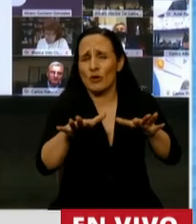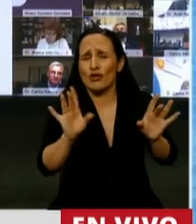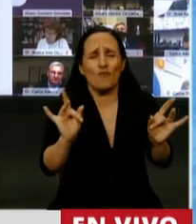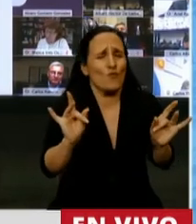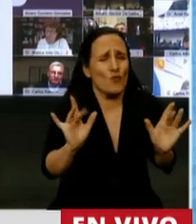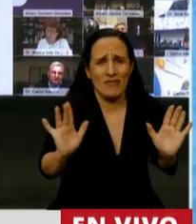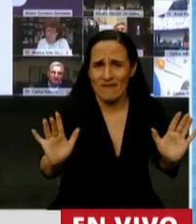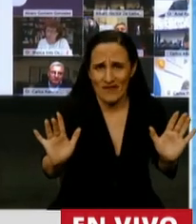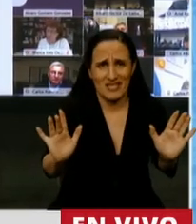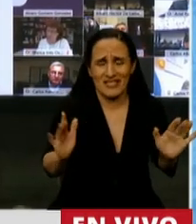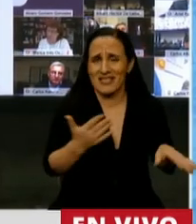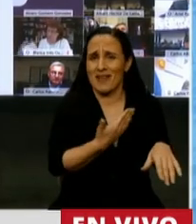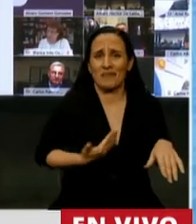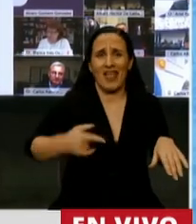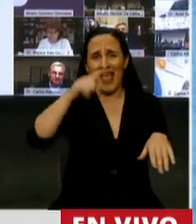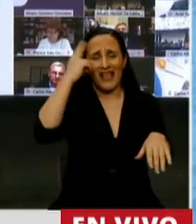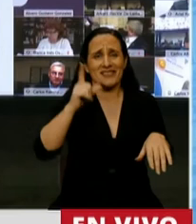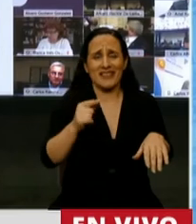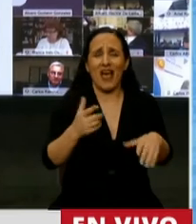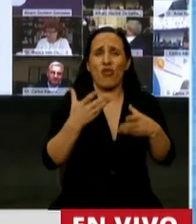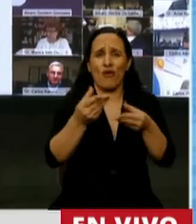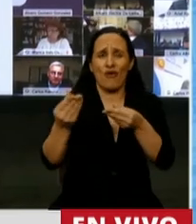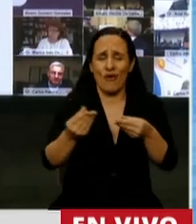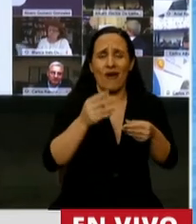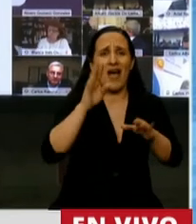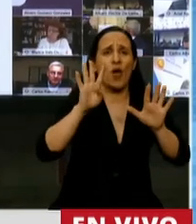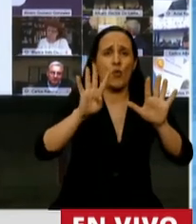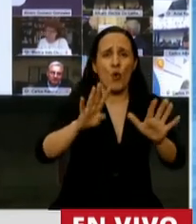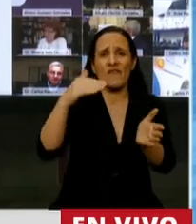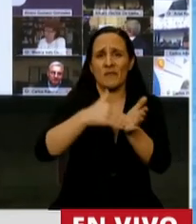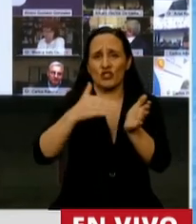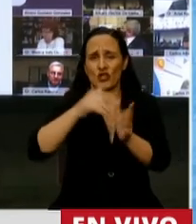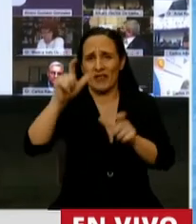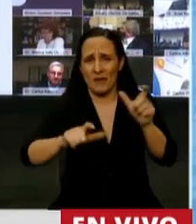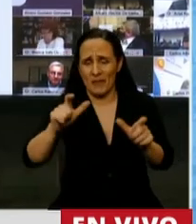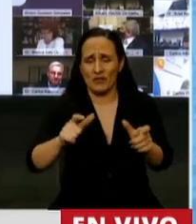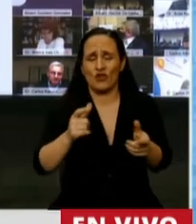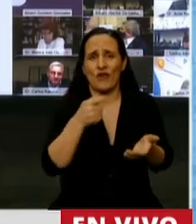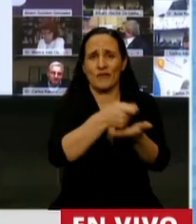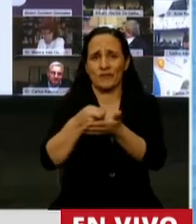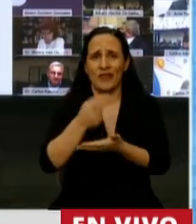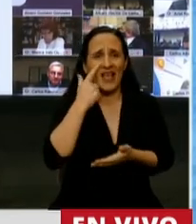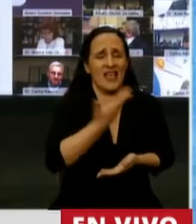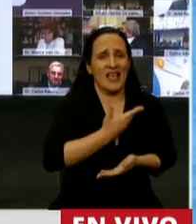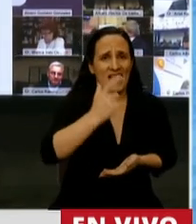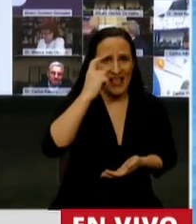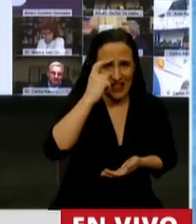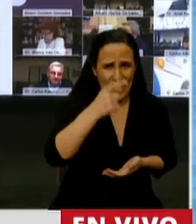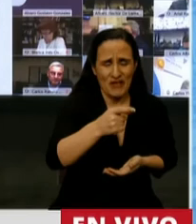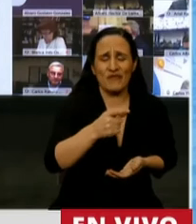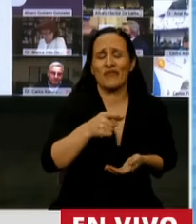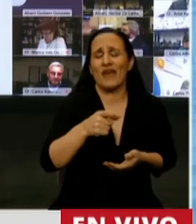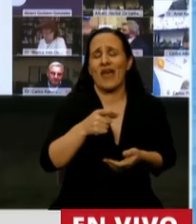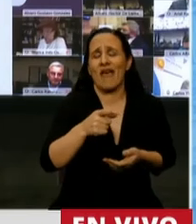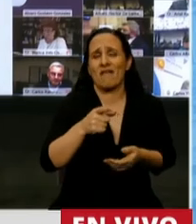Nacional ha asistido a 9 millones de compatriotas, con el IFE, con 270.000 millones, que ha invertido en la